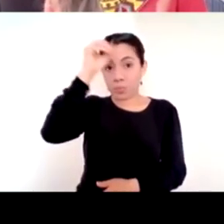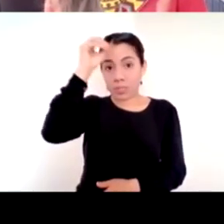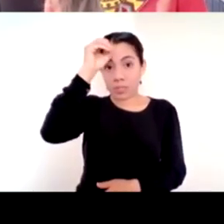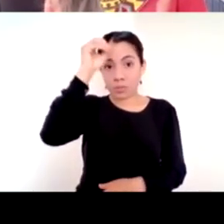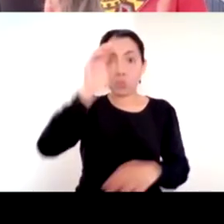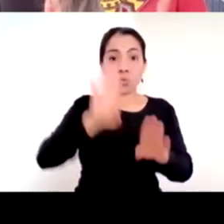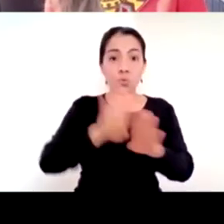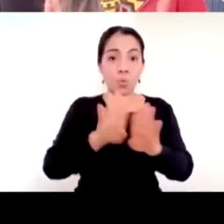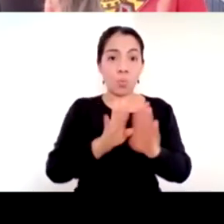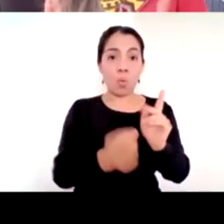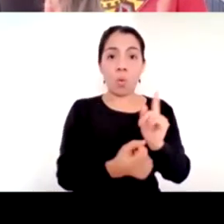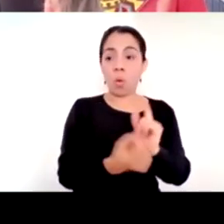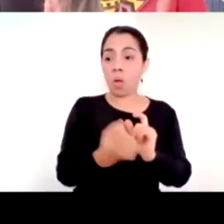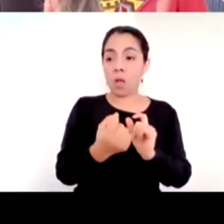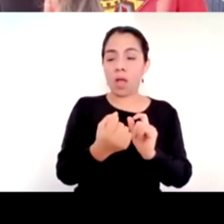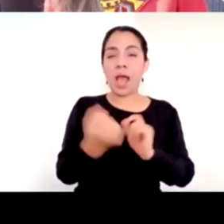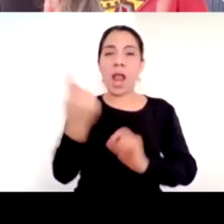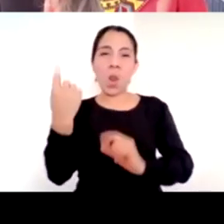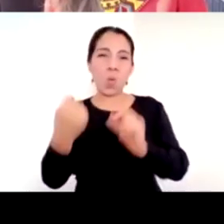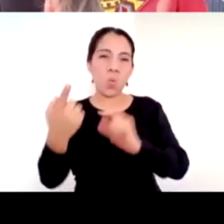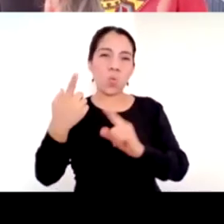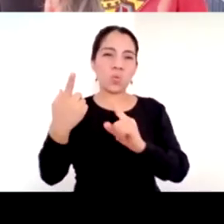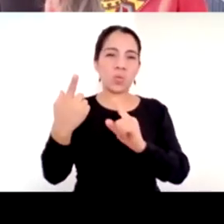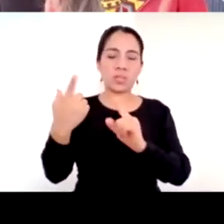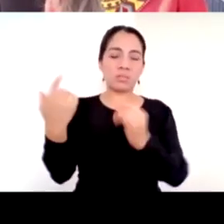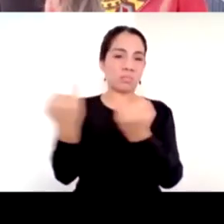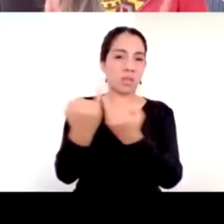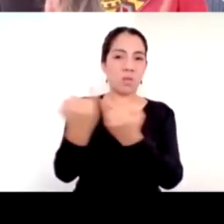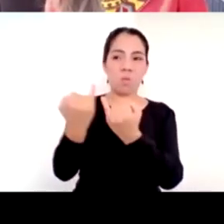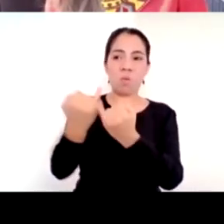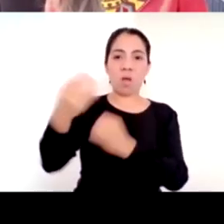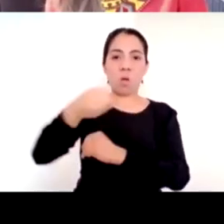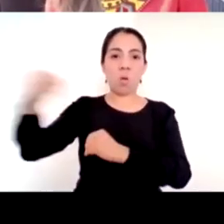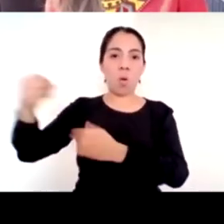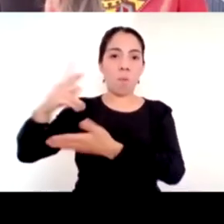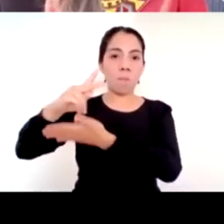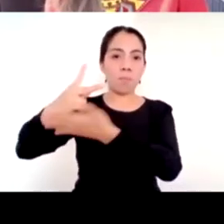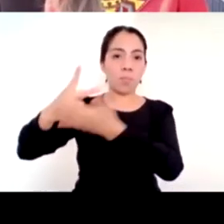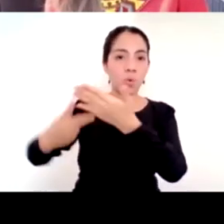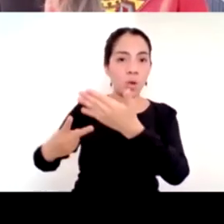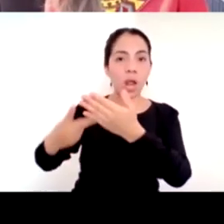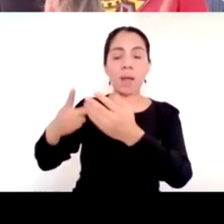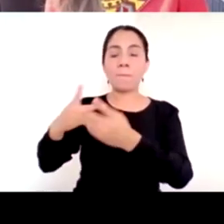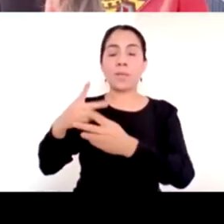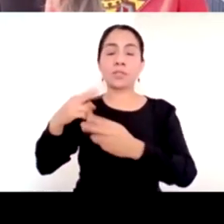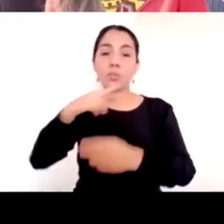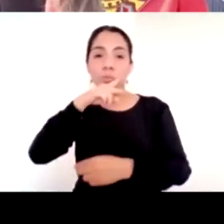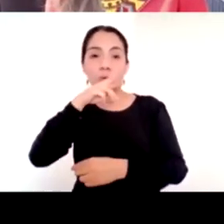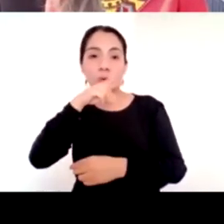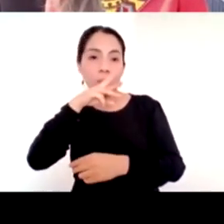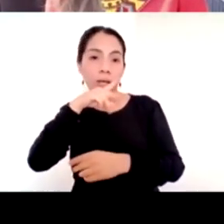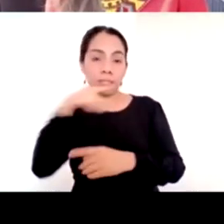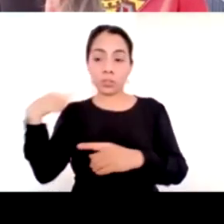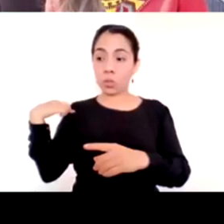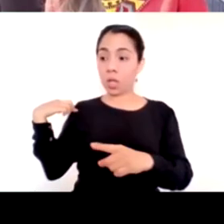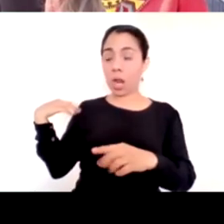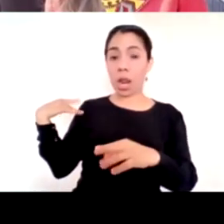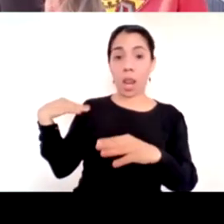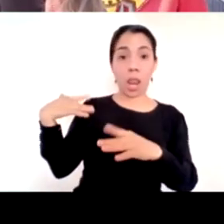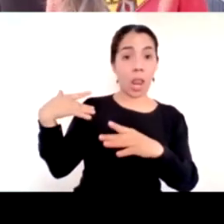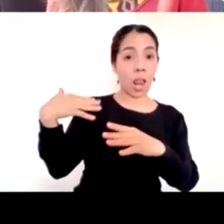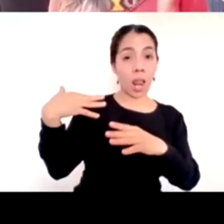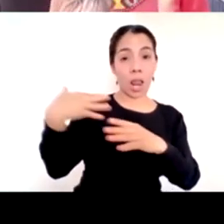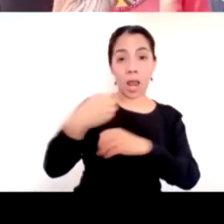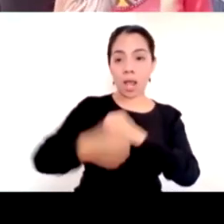chistoso porque uno reen las críticas y son preocupaciones, pero preocupaciones que los que traemos en el medio educativo llevamos años, nos preocupa la deserción